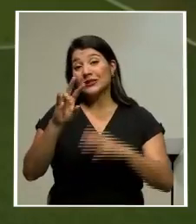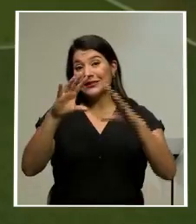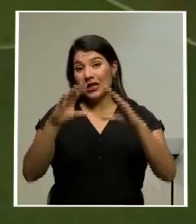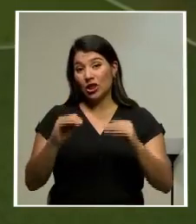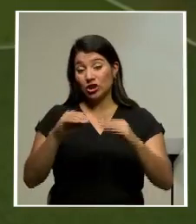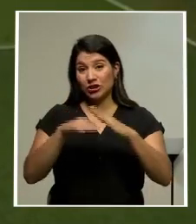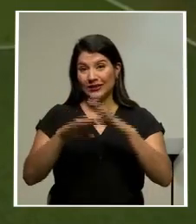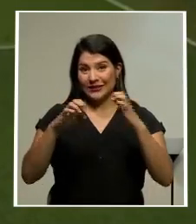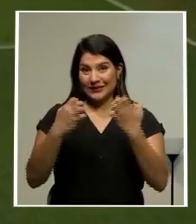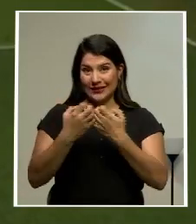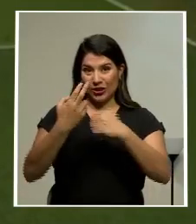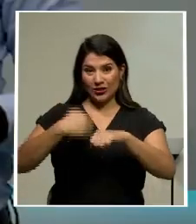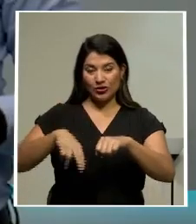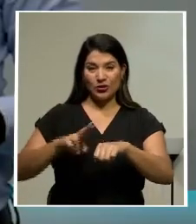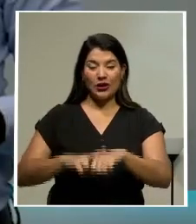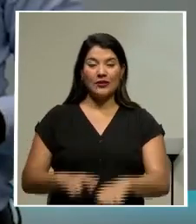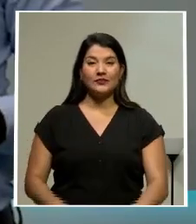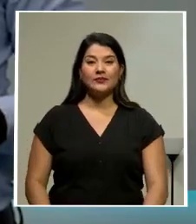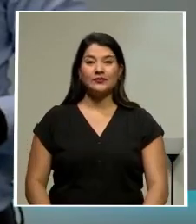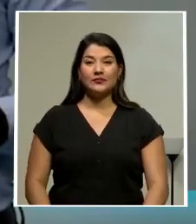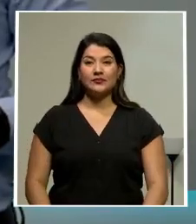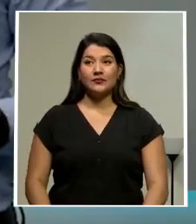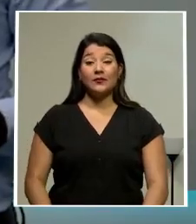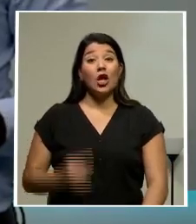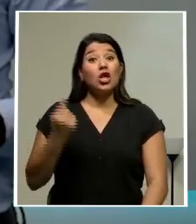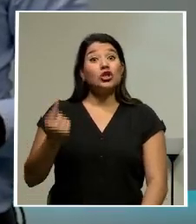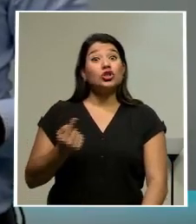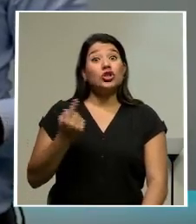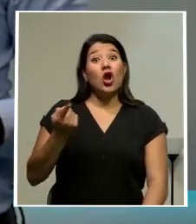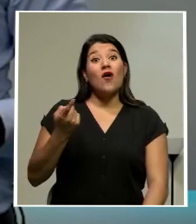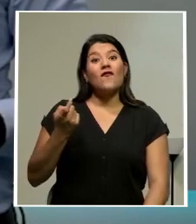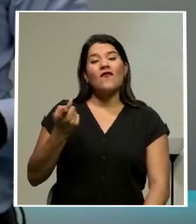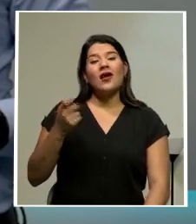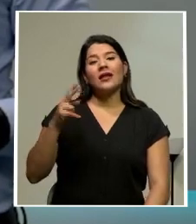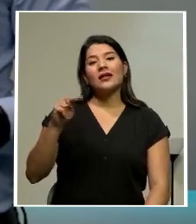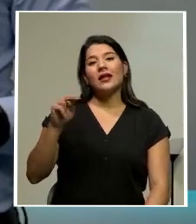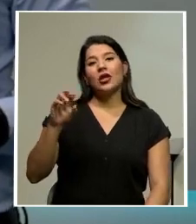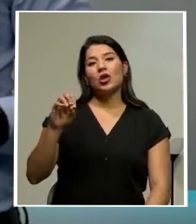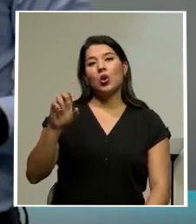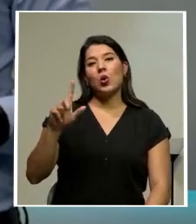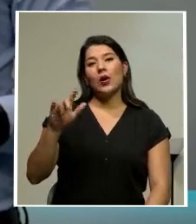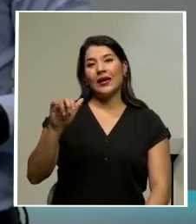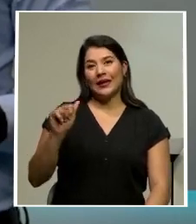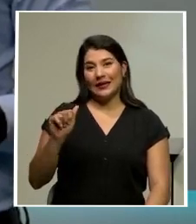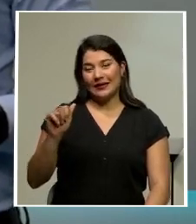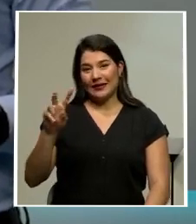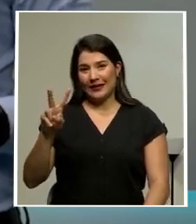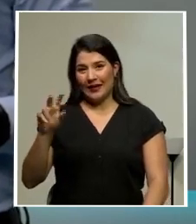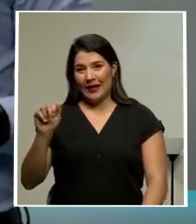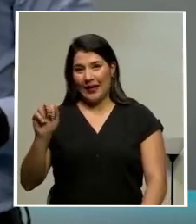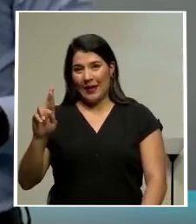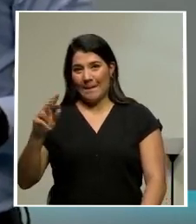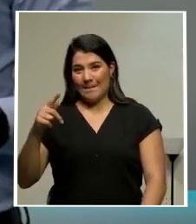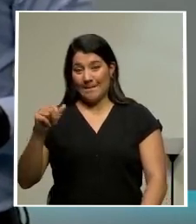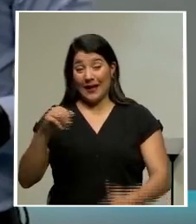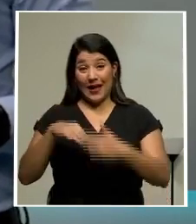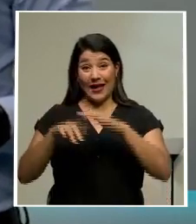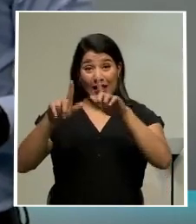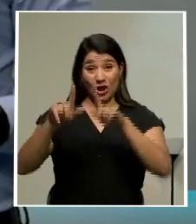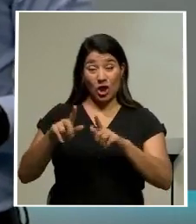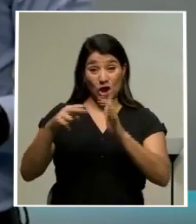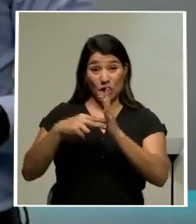Estadio Nacional. Solo Noelia Vargas tiene pendiente su competencia en Tokio 2020. La costalvicense está en Sapporo